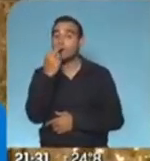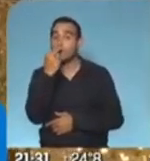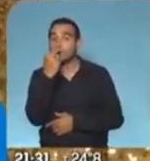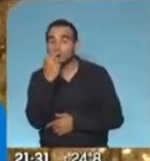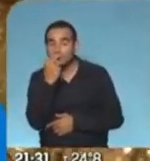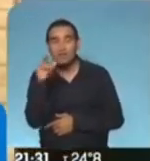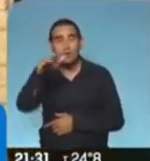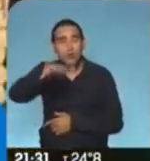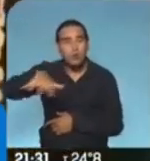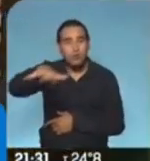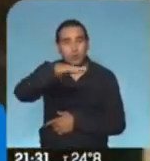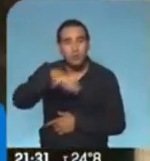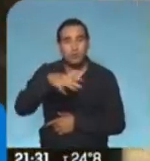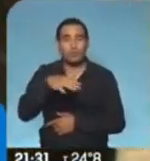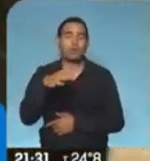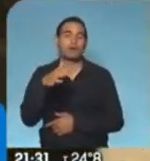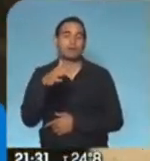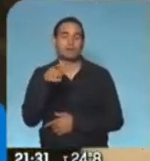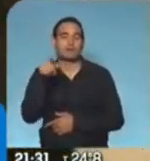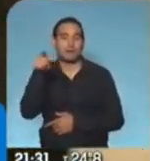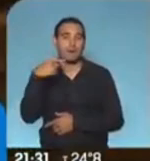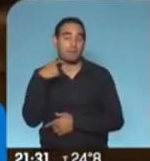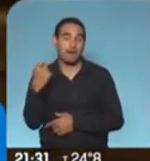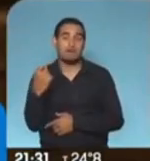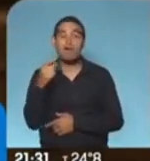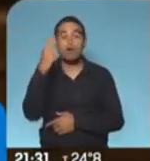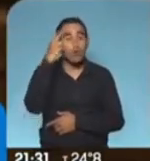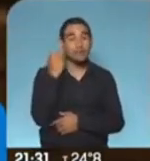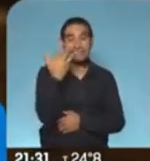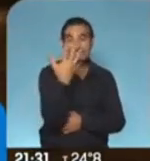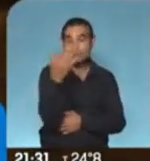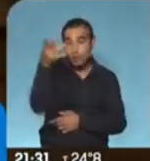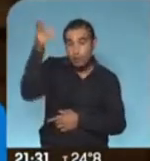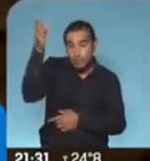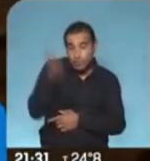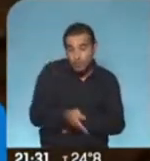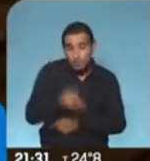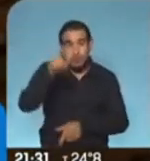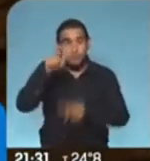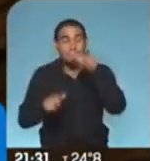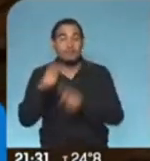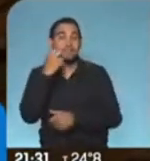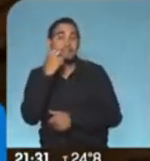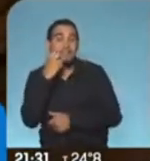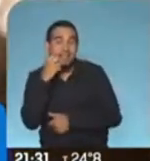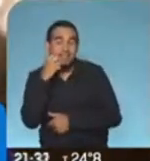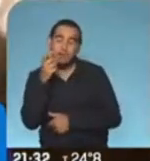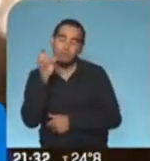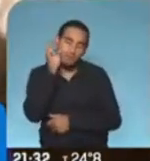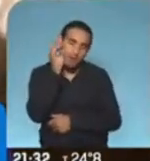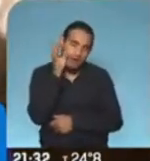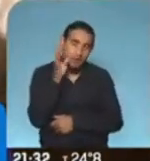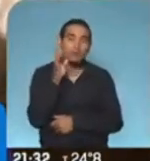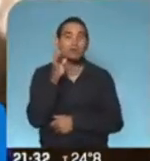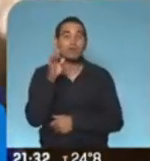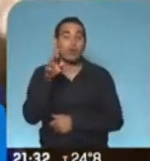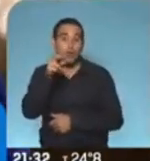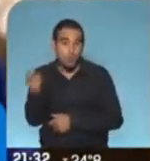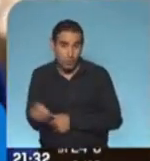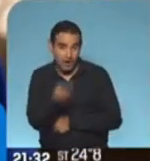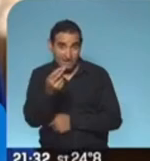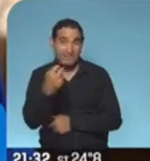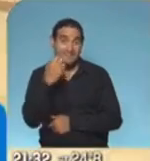una sola residencia. El 95% de los adultos mayores y los